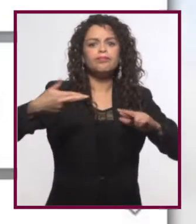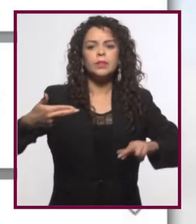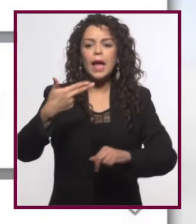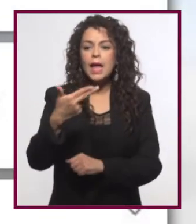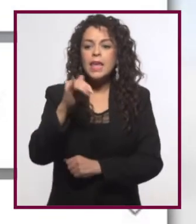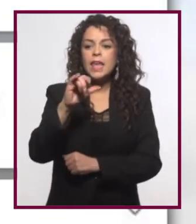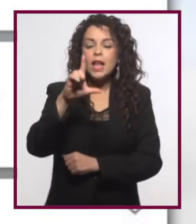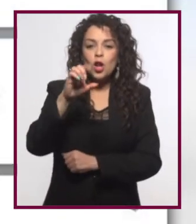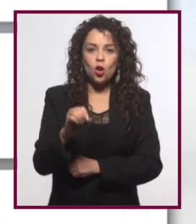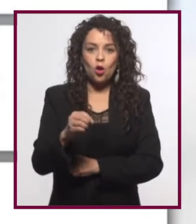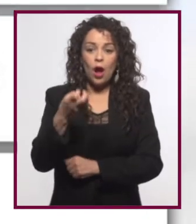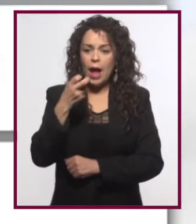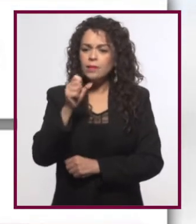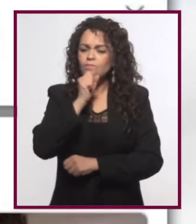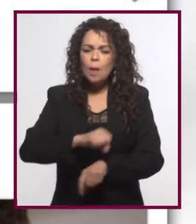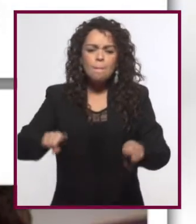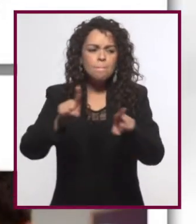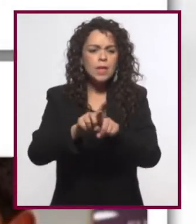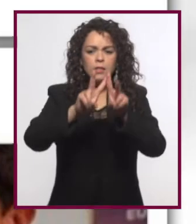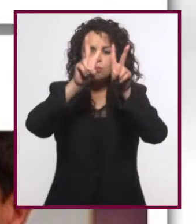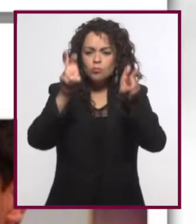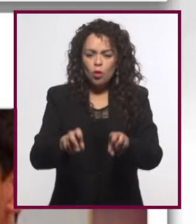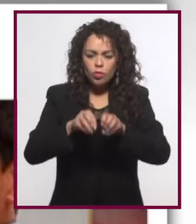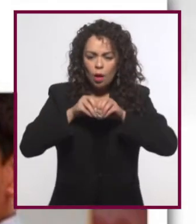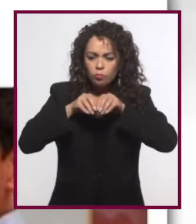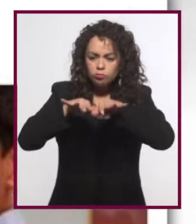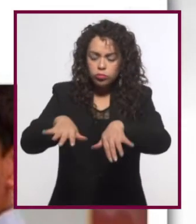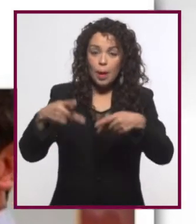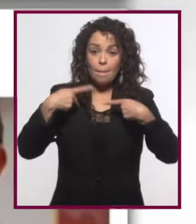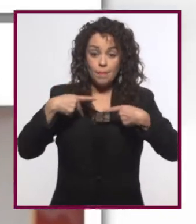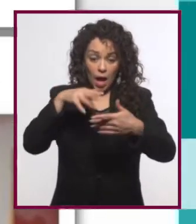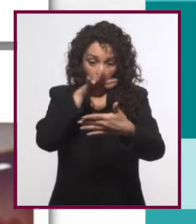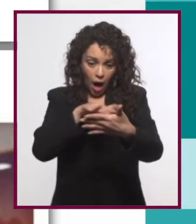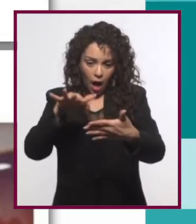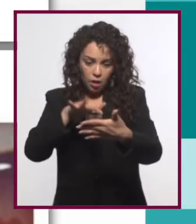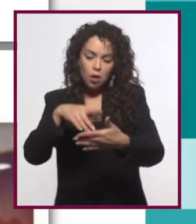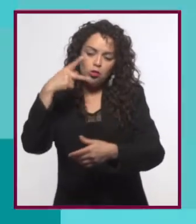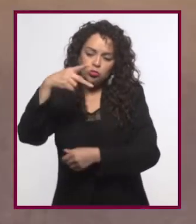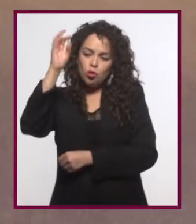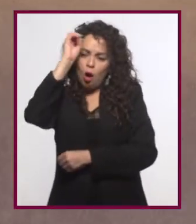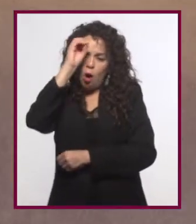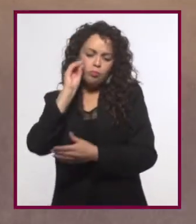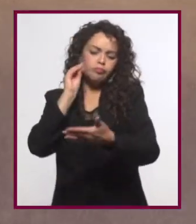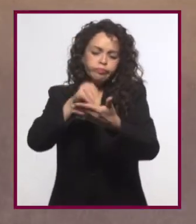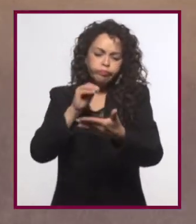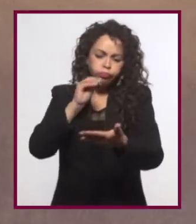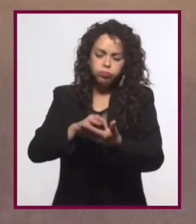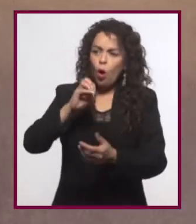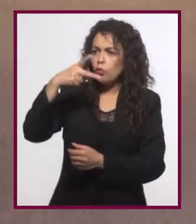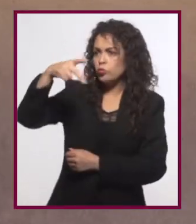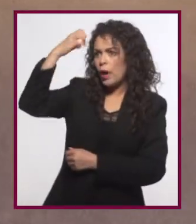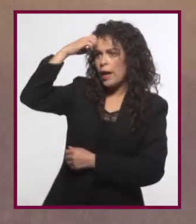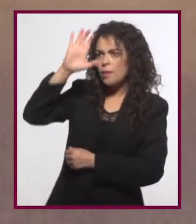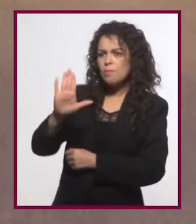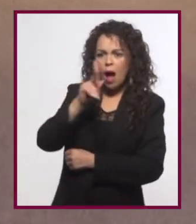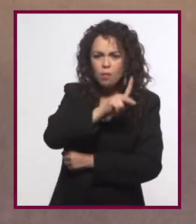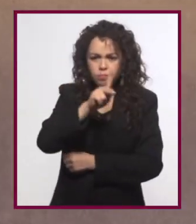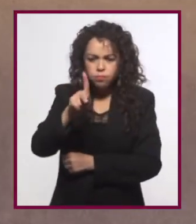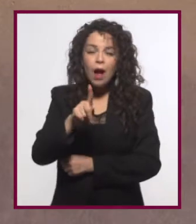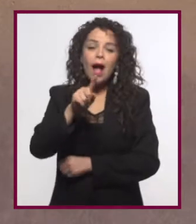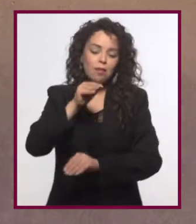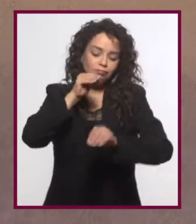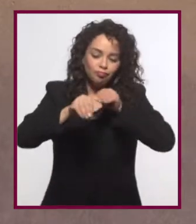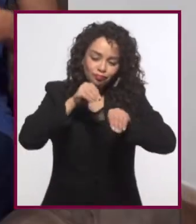generalmente son sobre el mismo tema que la publicación. Ya que quienes lo leen, dan su opinión. Cuentan experiencias similares o sugieren